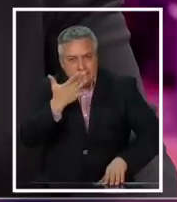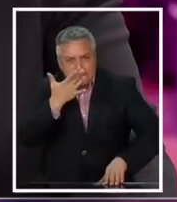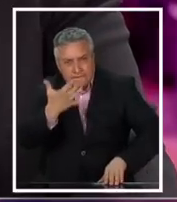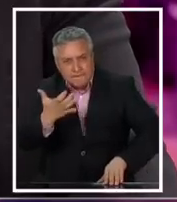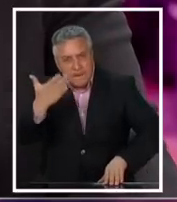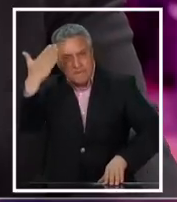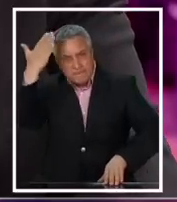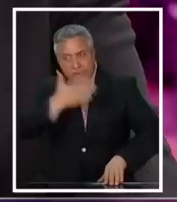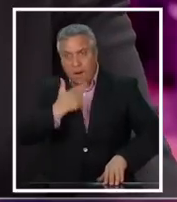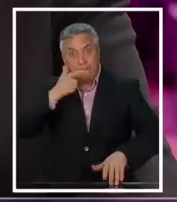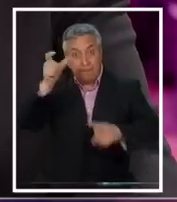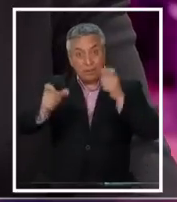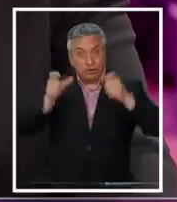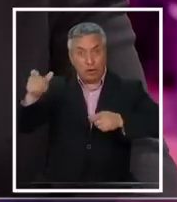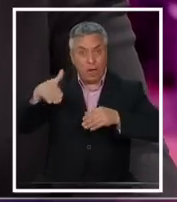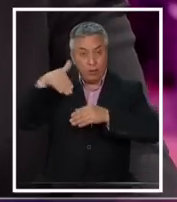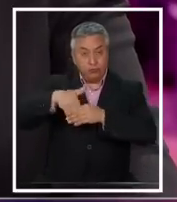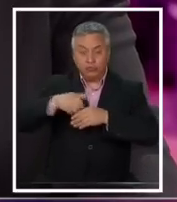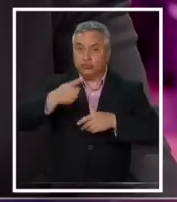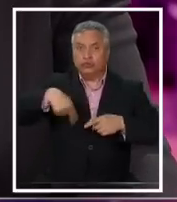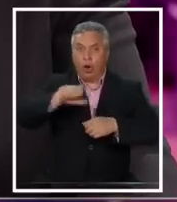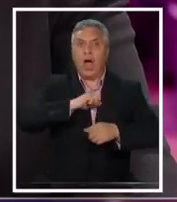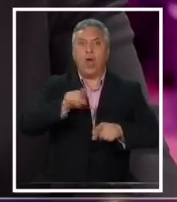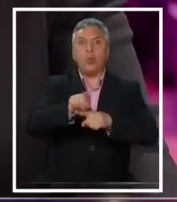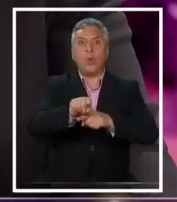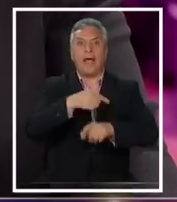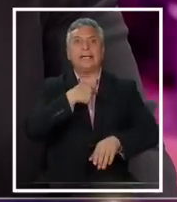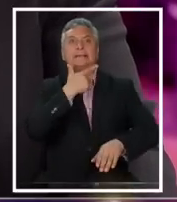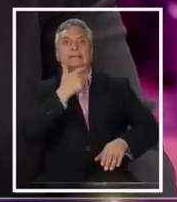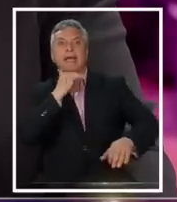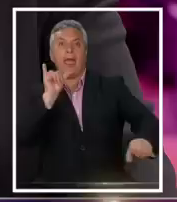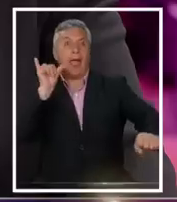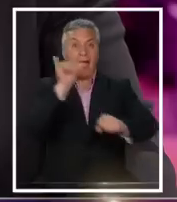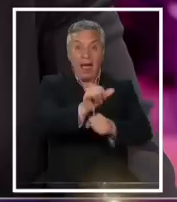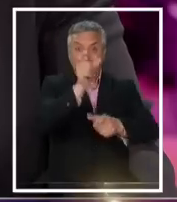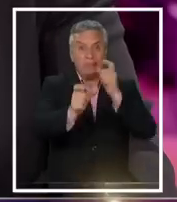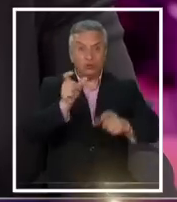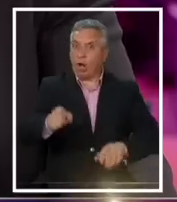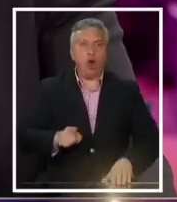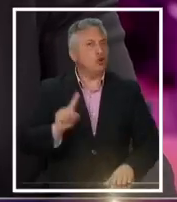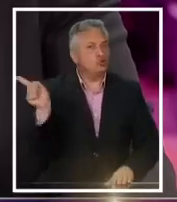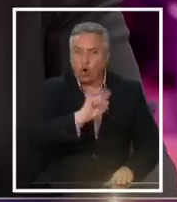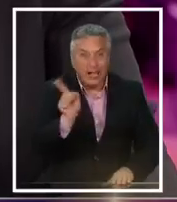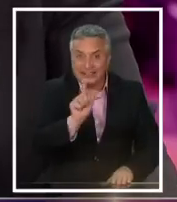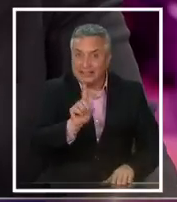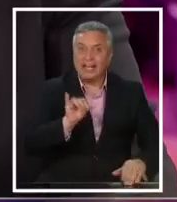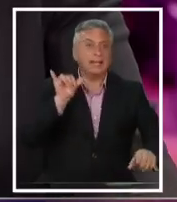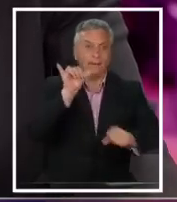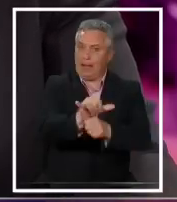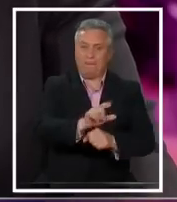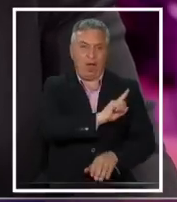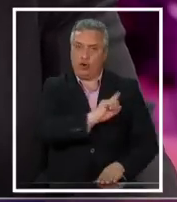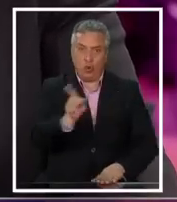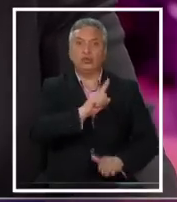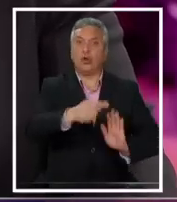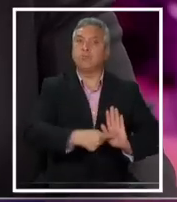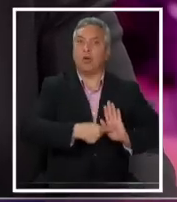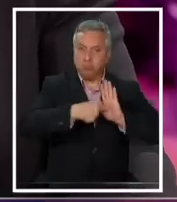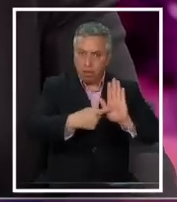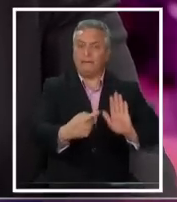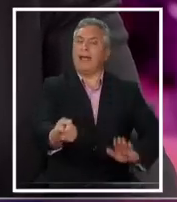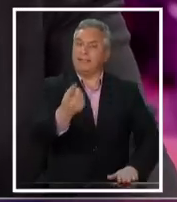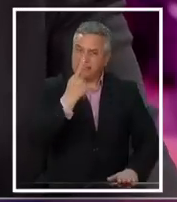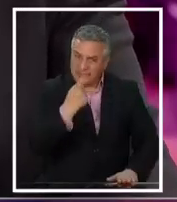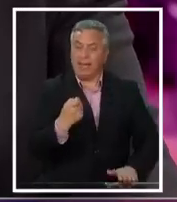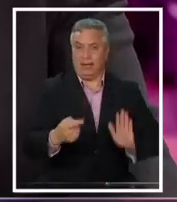constituyentes, de todos quienes estamos por la prueba de engañar a la gente. Entonces, esto no es una trampa. Esto es una propuesta seria